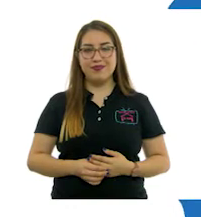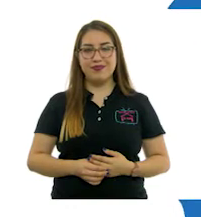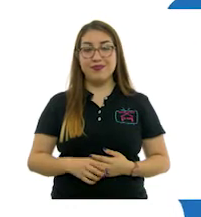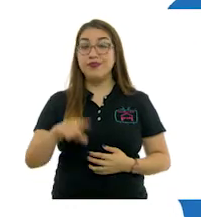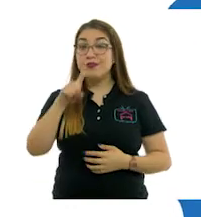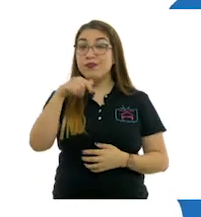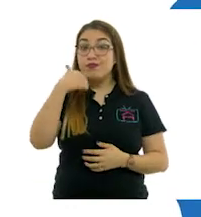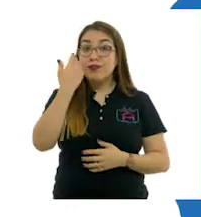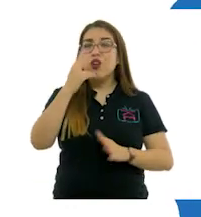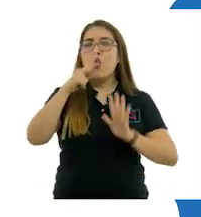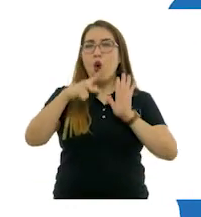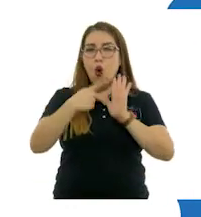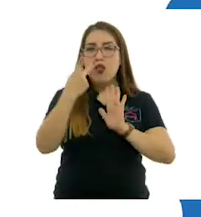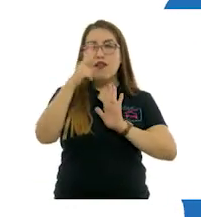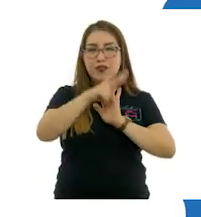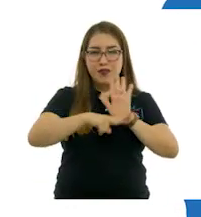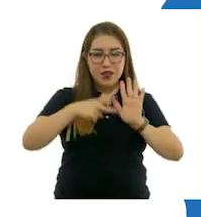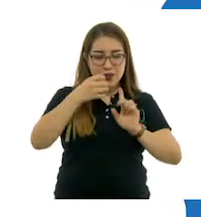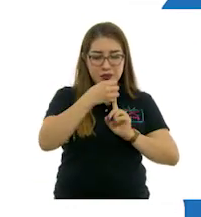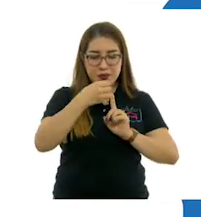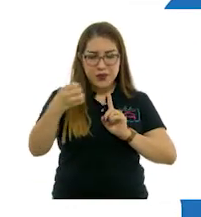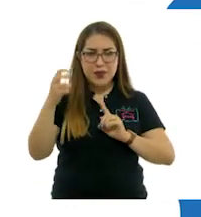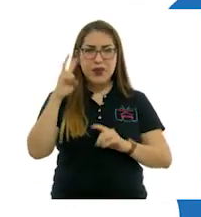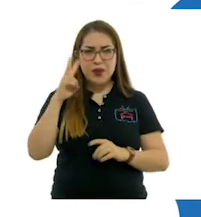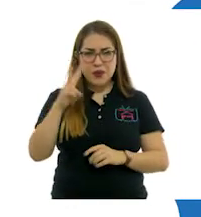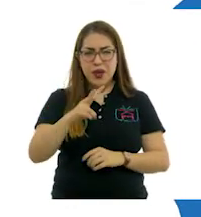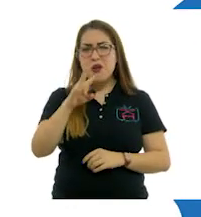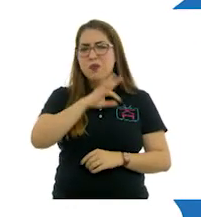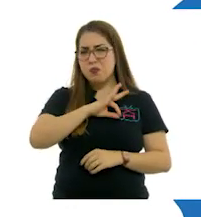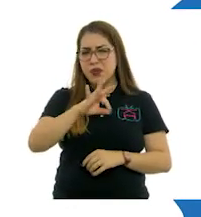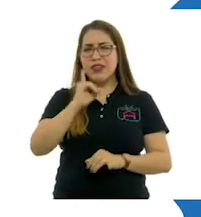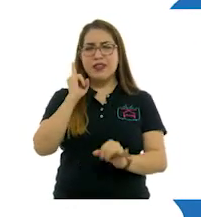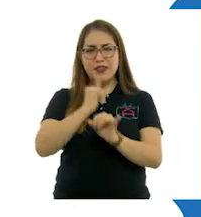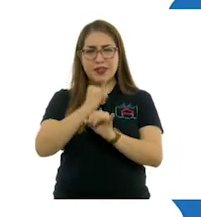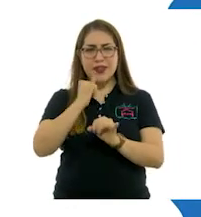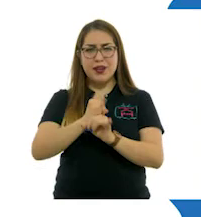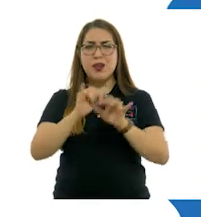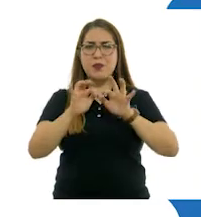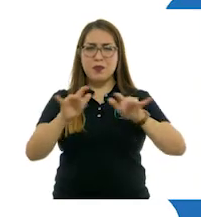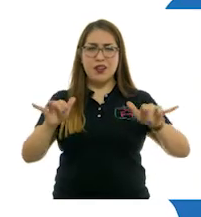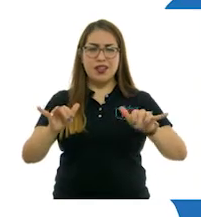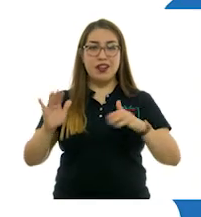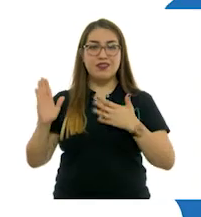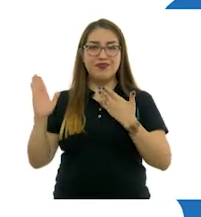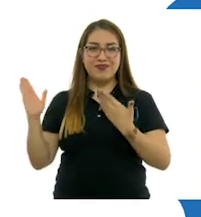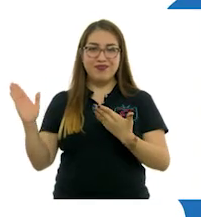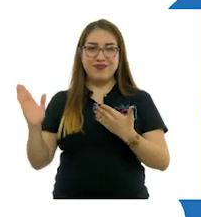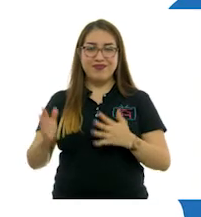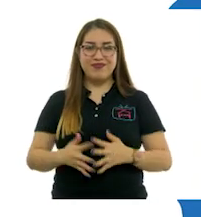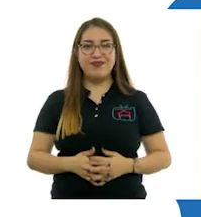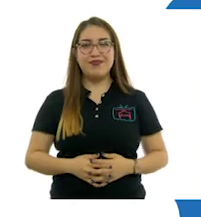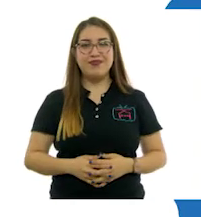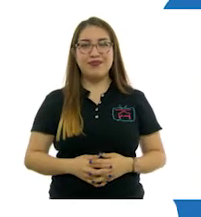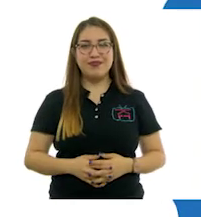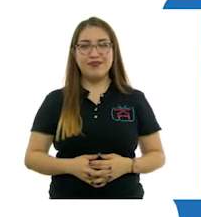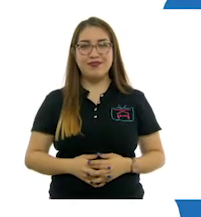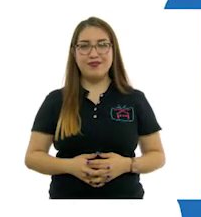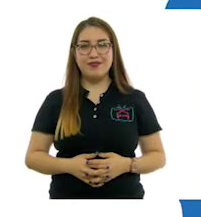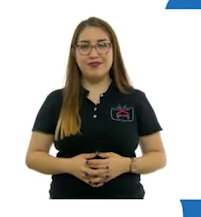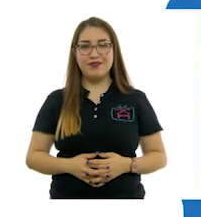Si quieres volver a ver los programas de Aprende en Casa 3, los puedes encontrar en la siguiente liga.